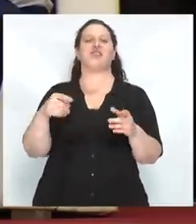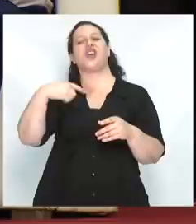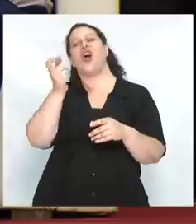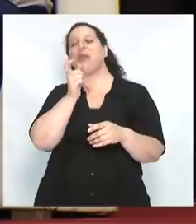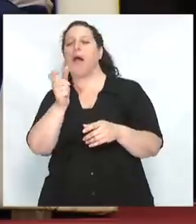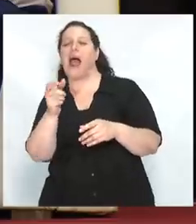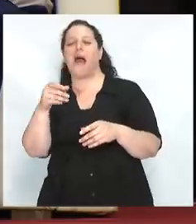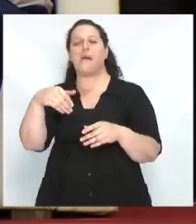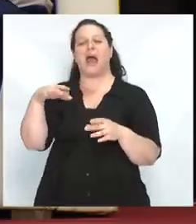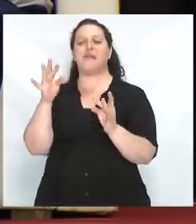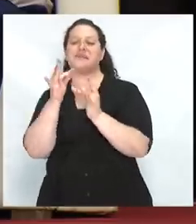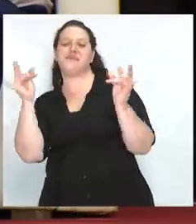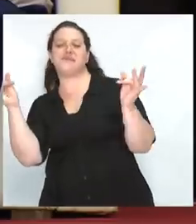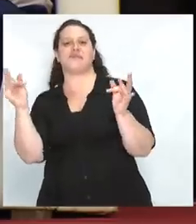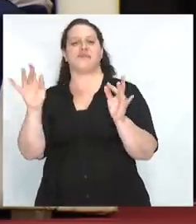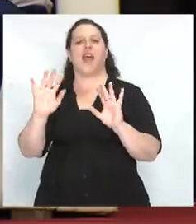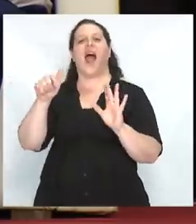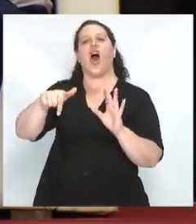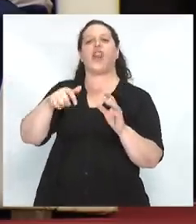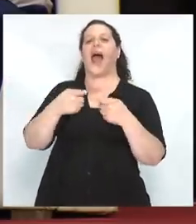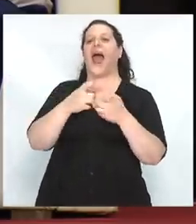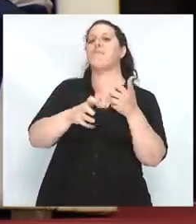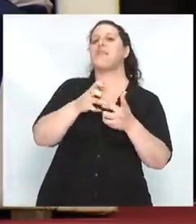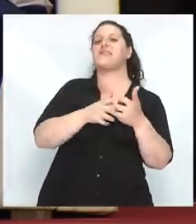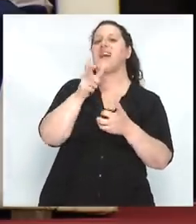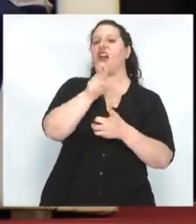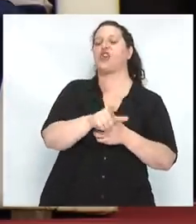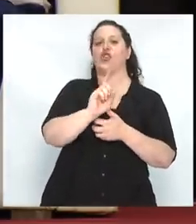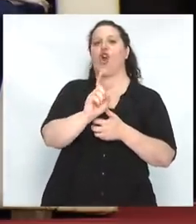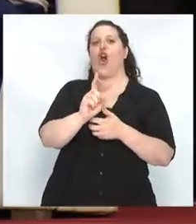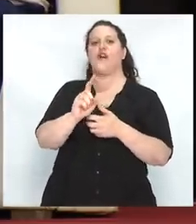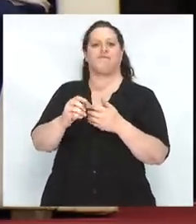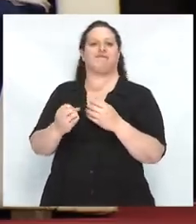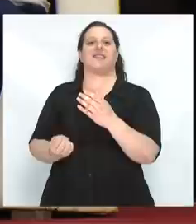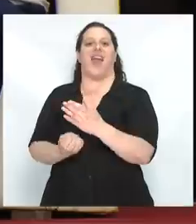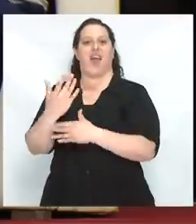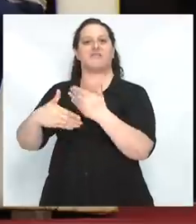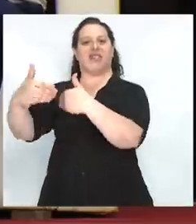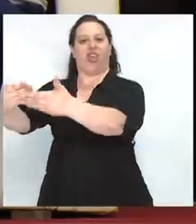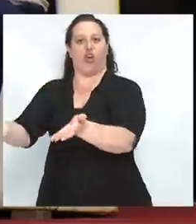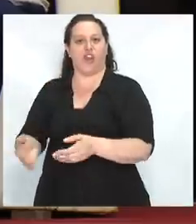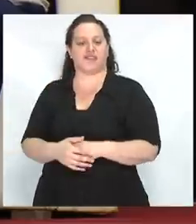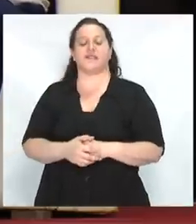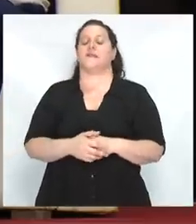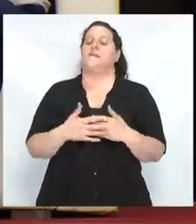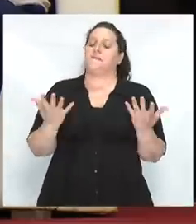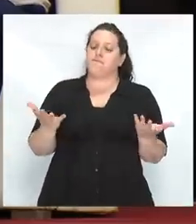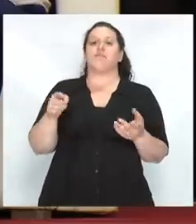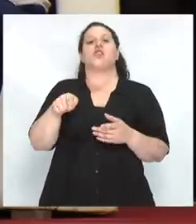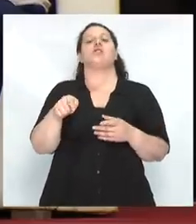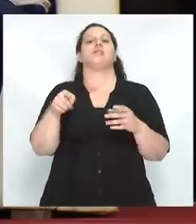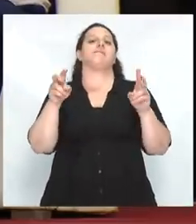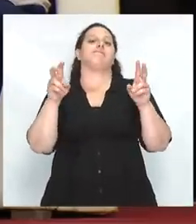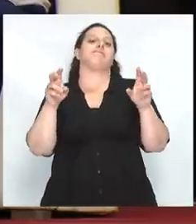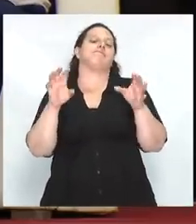son empresarios, son emprendedores. Esa lucha, lo decía Carl Polanyi, de la economía de mercado nos lleva a una